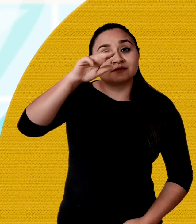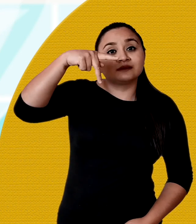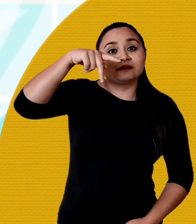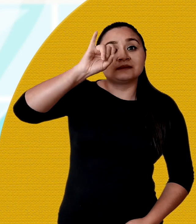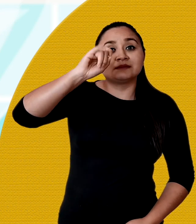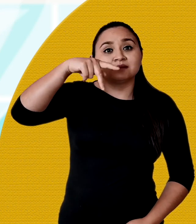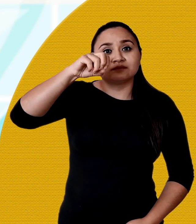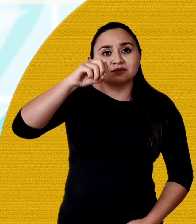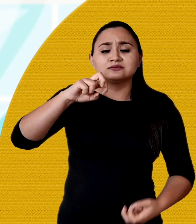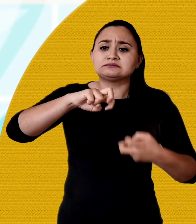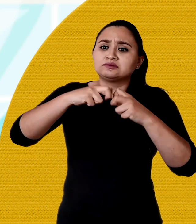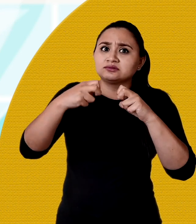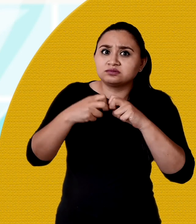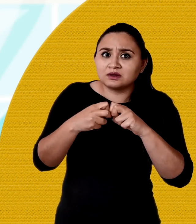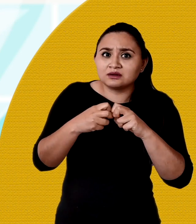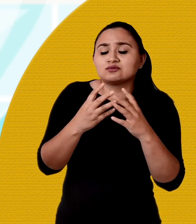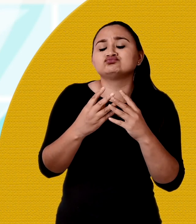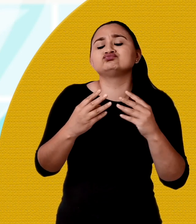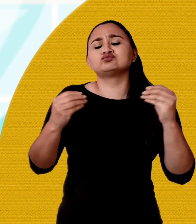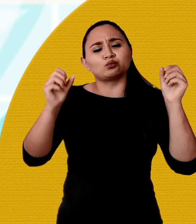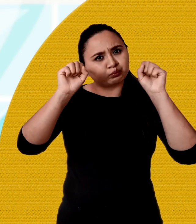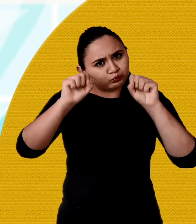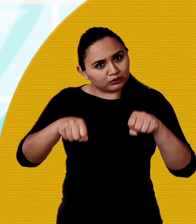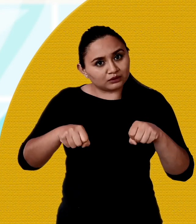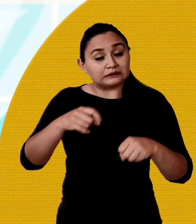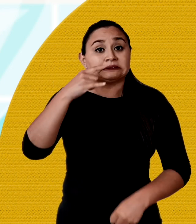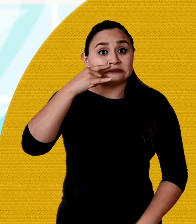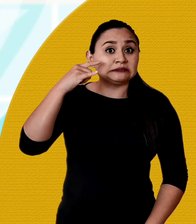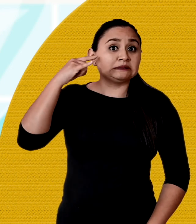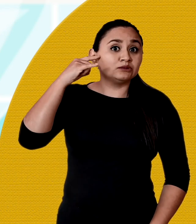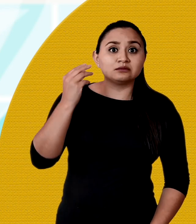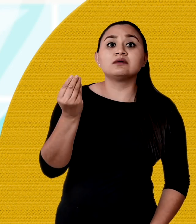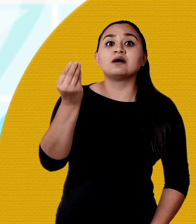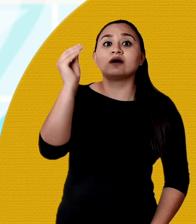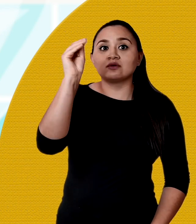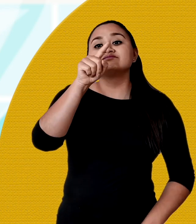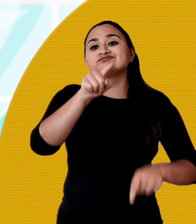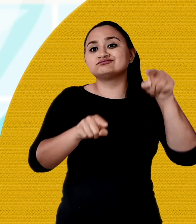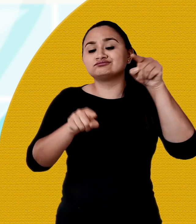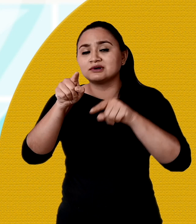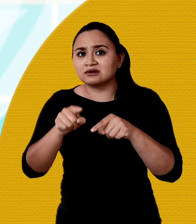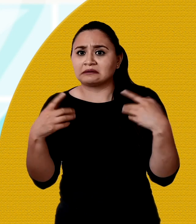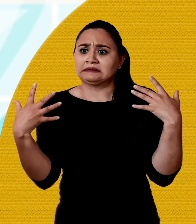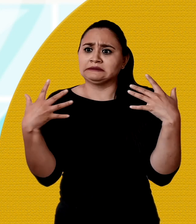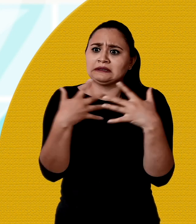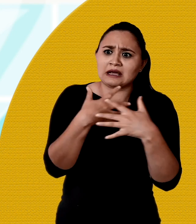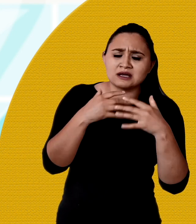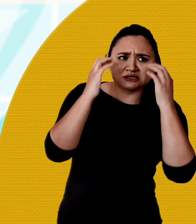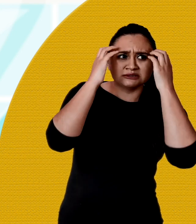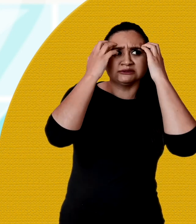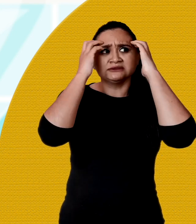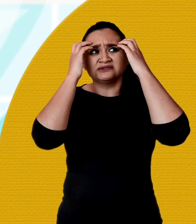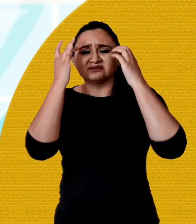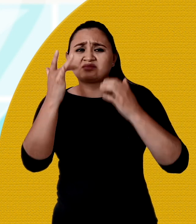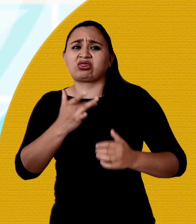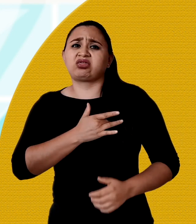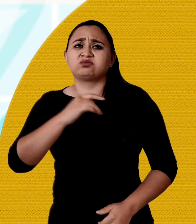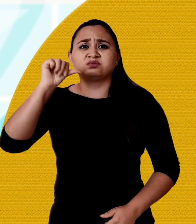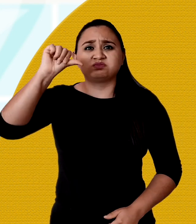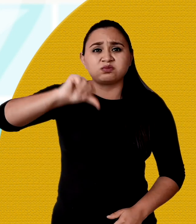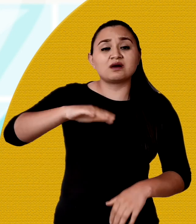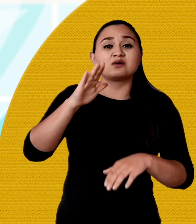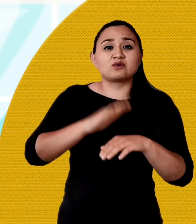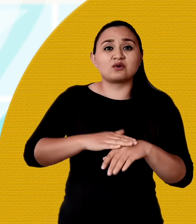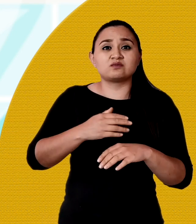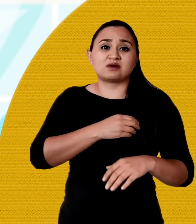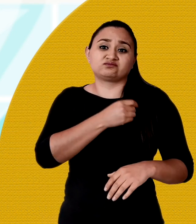Pipo. Todos los problemas tienen solución. Muchos niños, niñas y adolescentes han sido afectados emocionalmente a